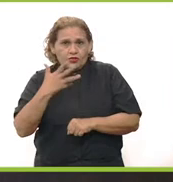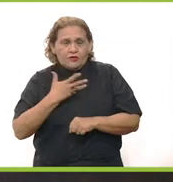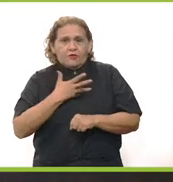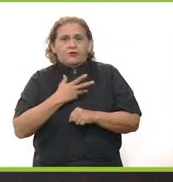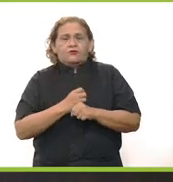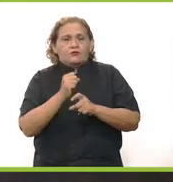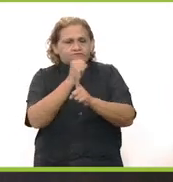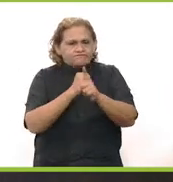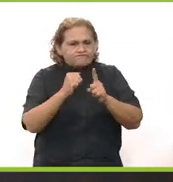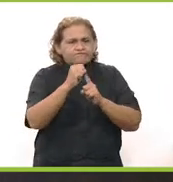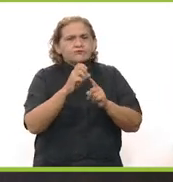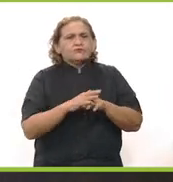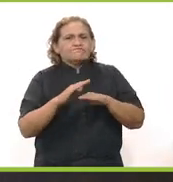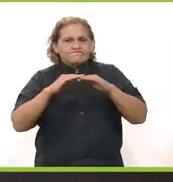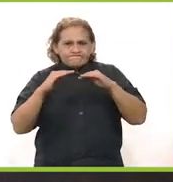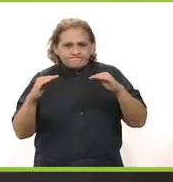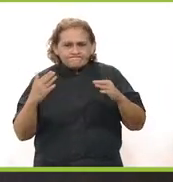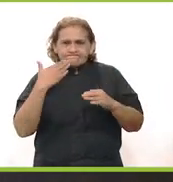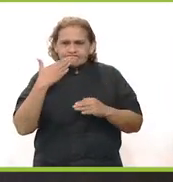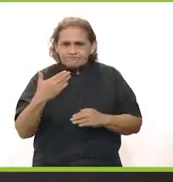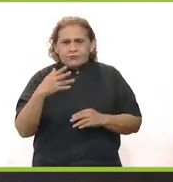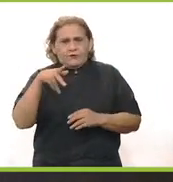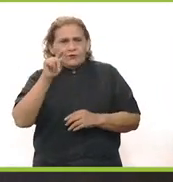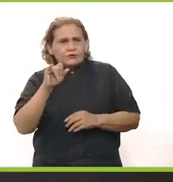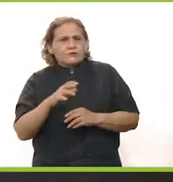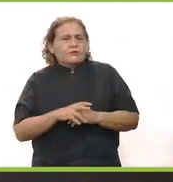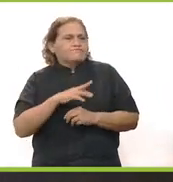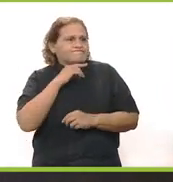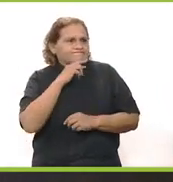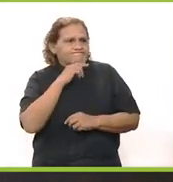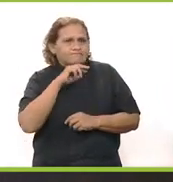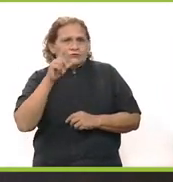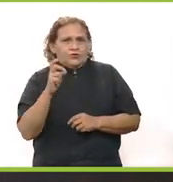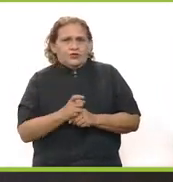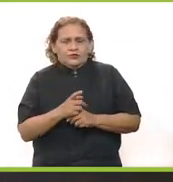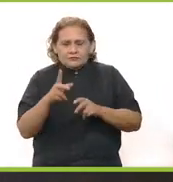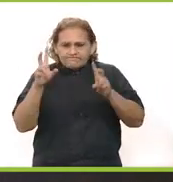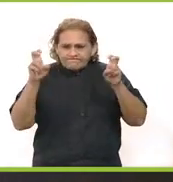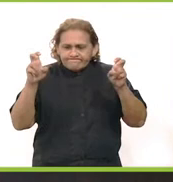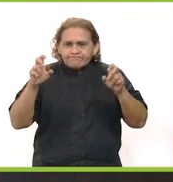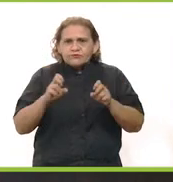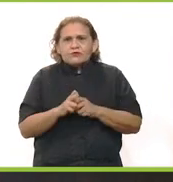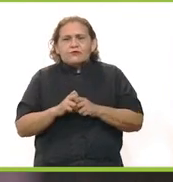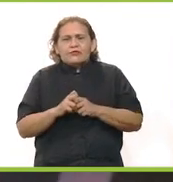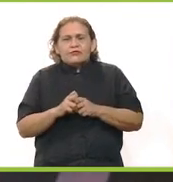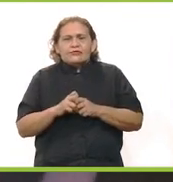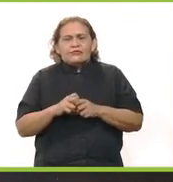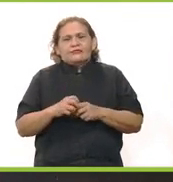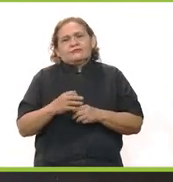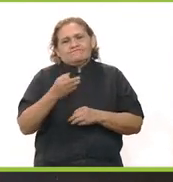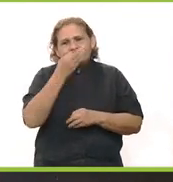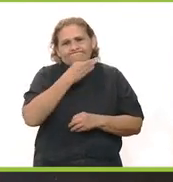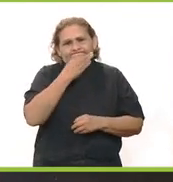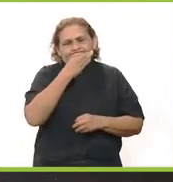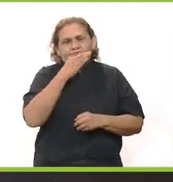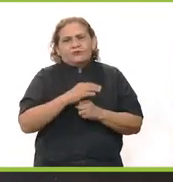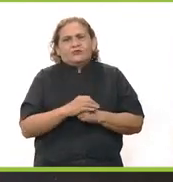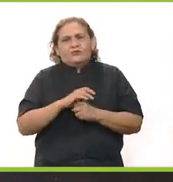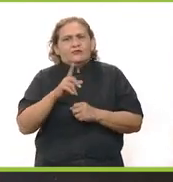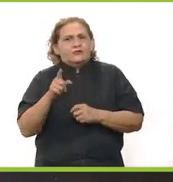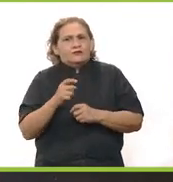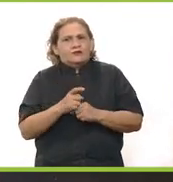implementado, hoy tenemos una situación bastante estable, pero sí vemos con mucha preocupación este tema de las épocas